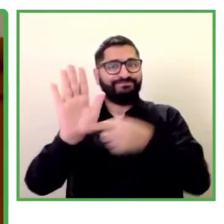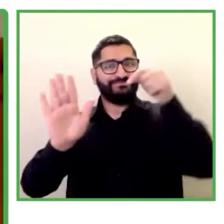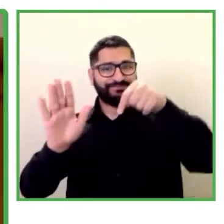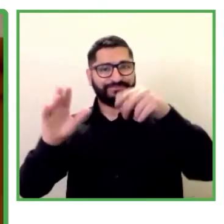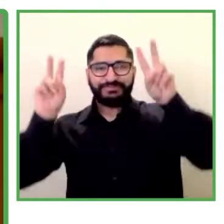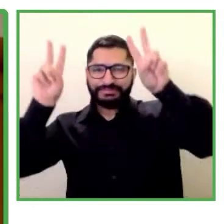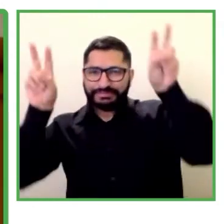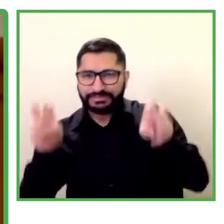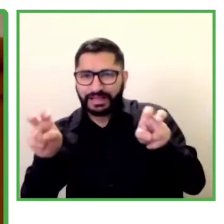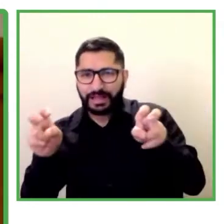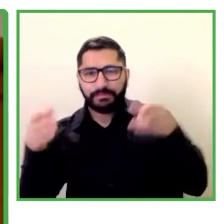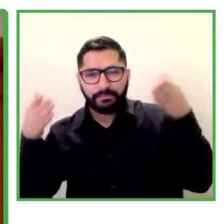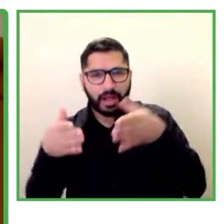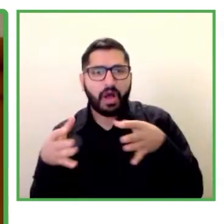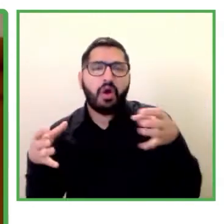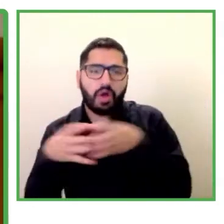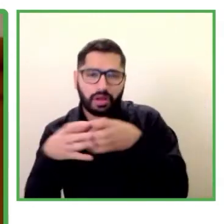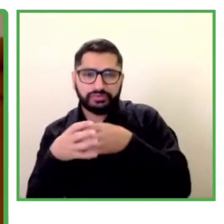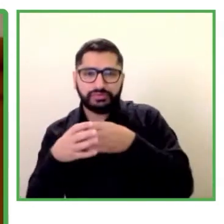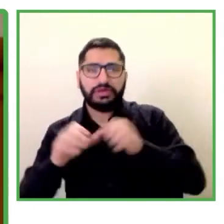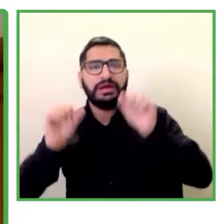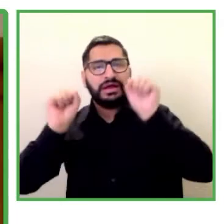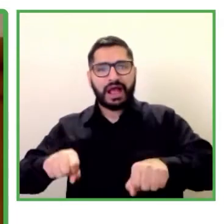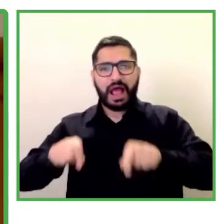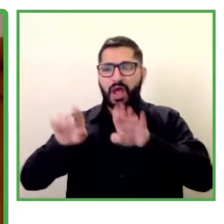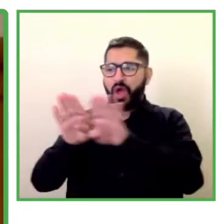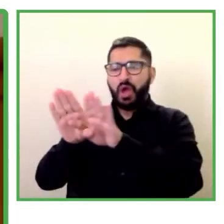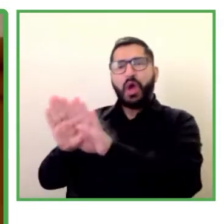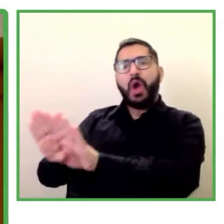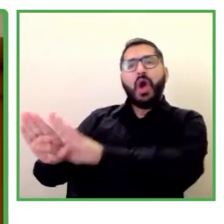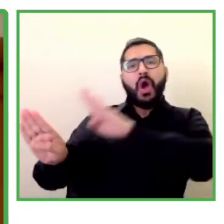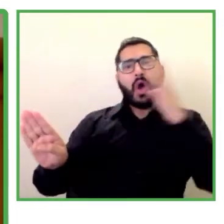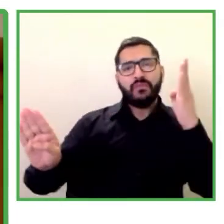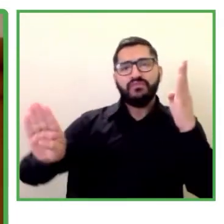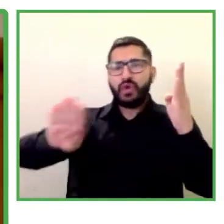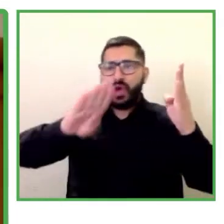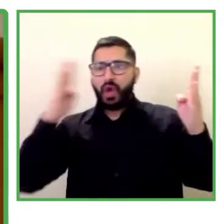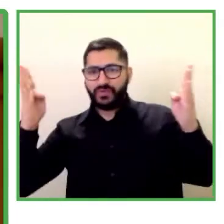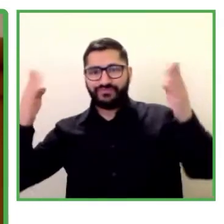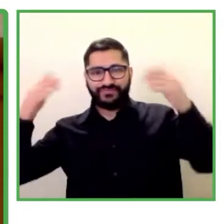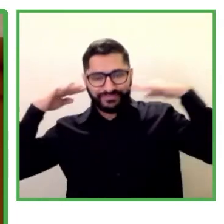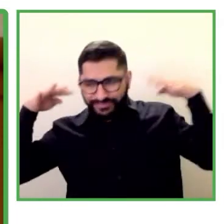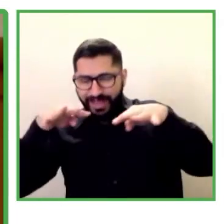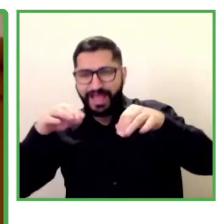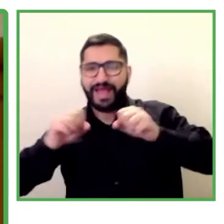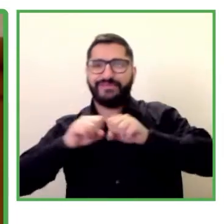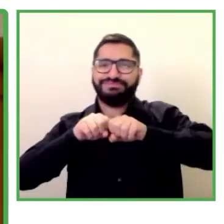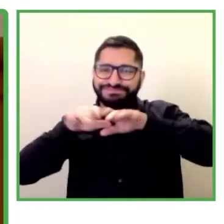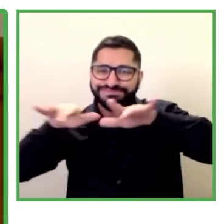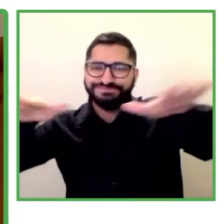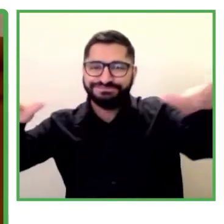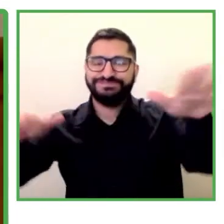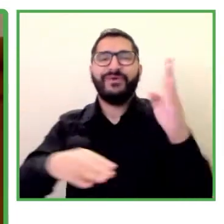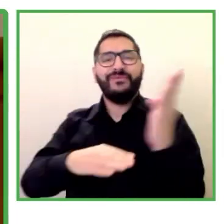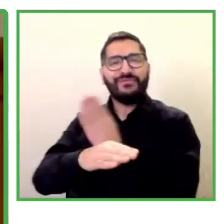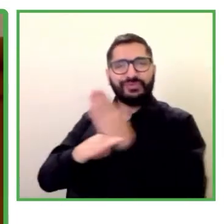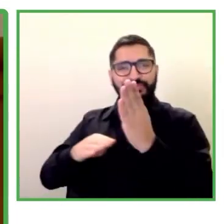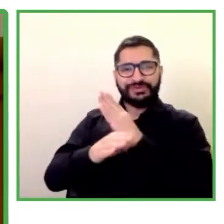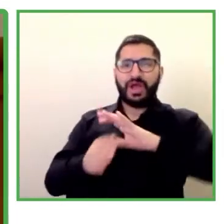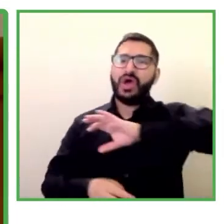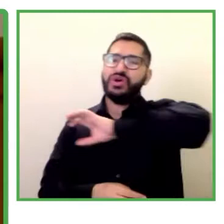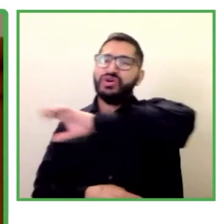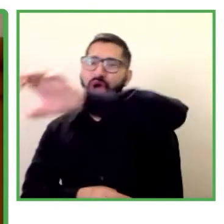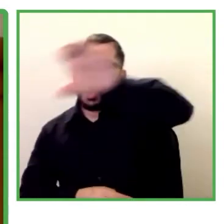Y más aún, estas empresas inclusivas en los países de la región y también en el ámbito global, se han ido agrupando